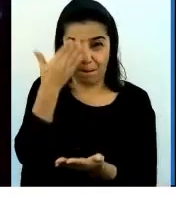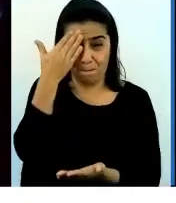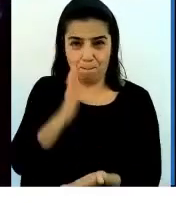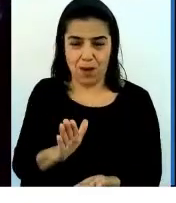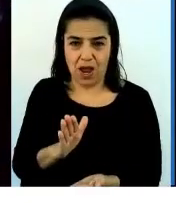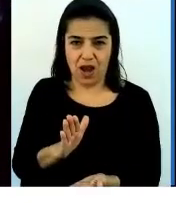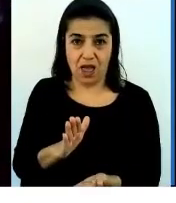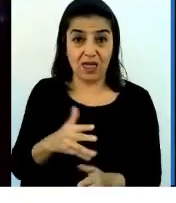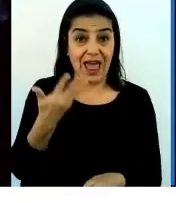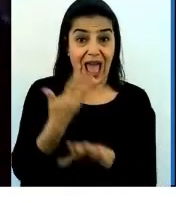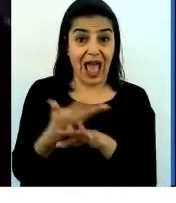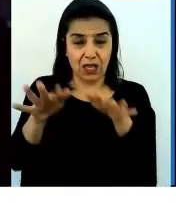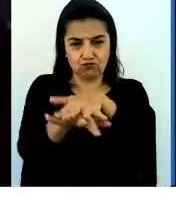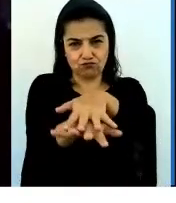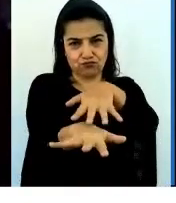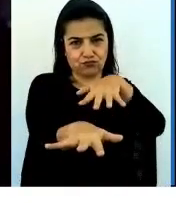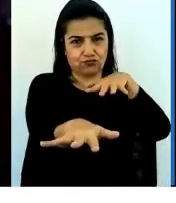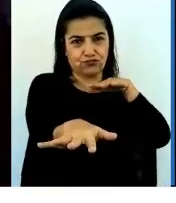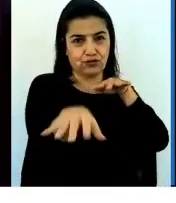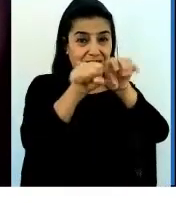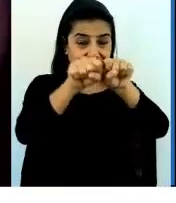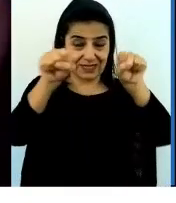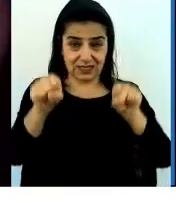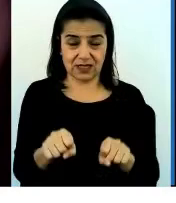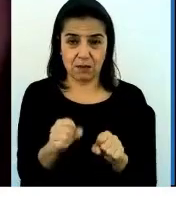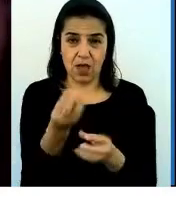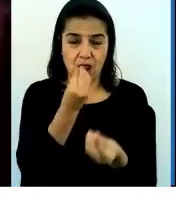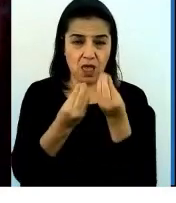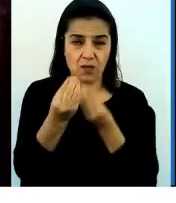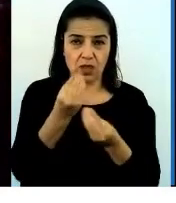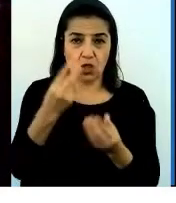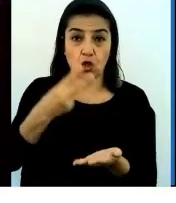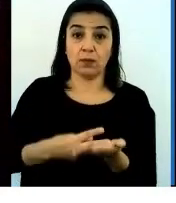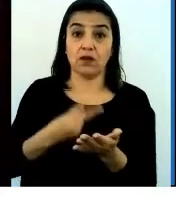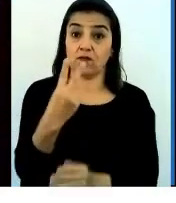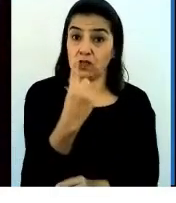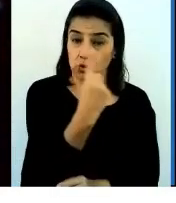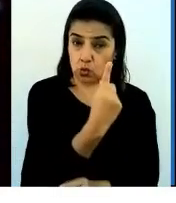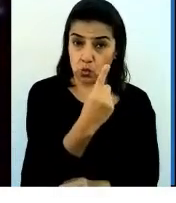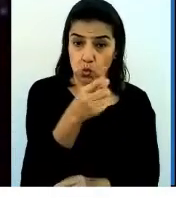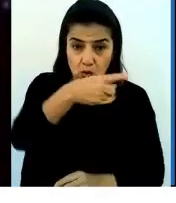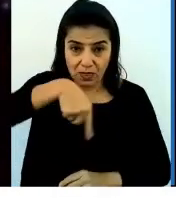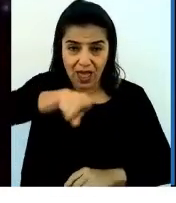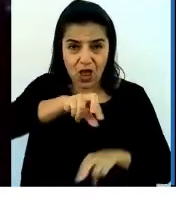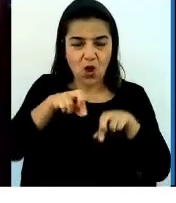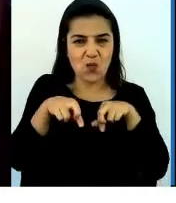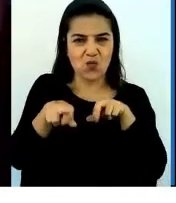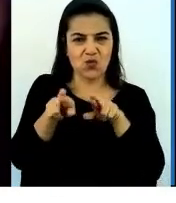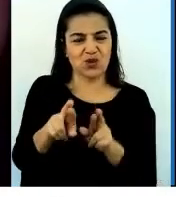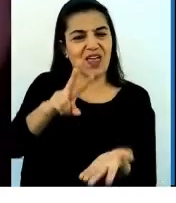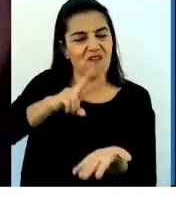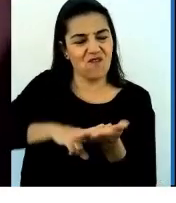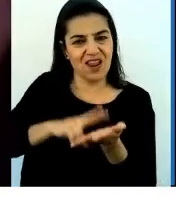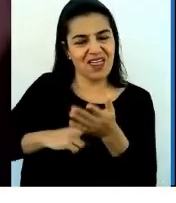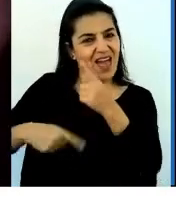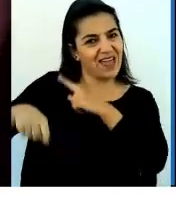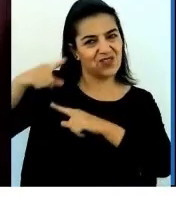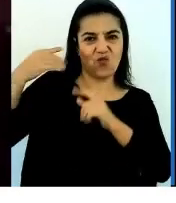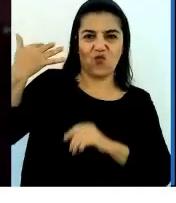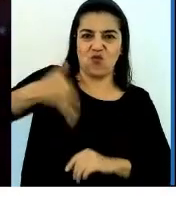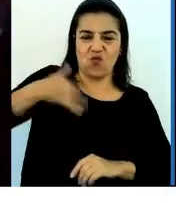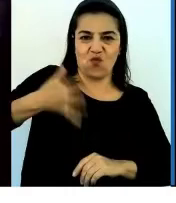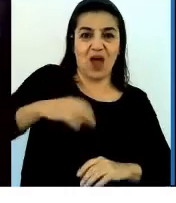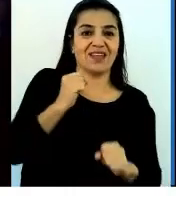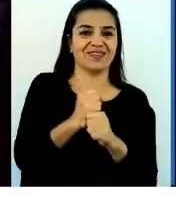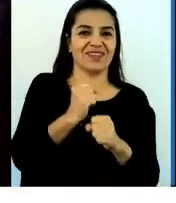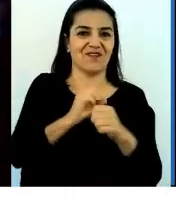alimentarios en 2021, que nos da una oportunidad de verdad histórica, única, de trabajar juntos